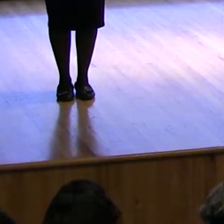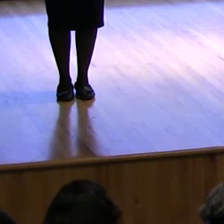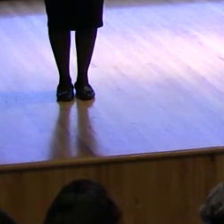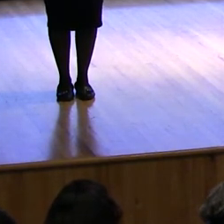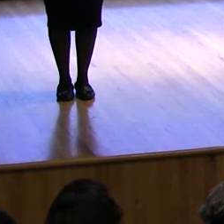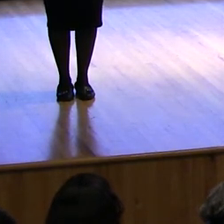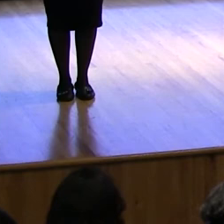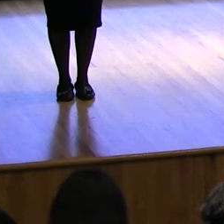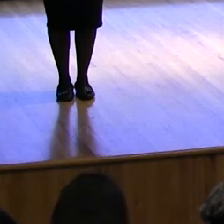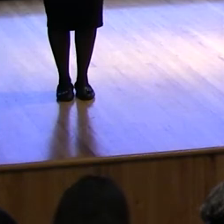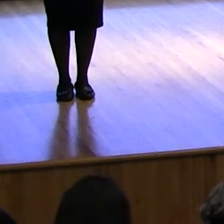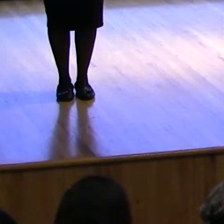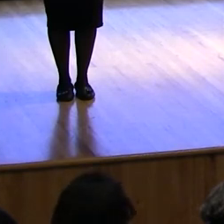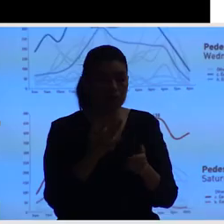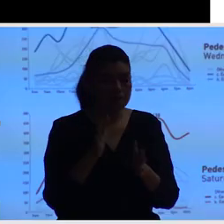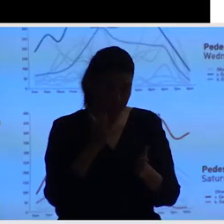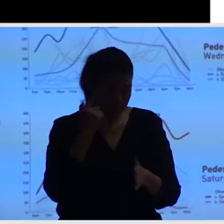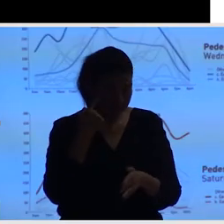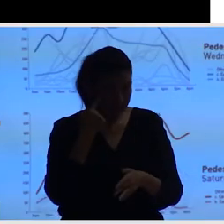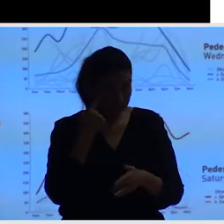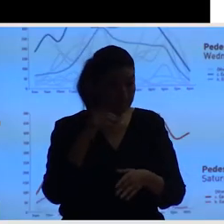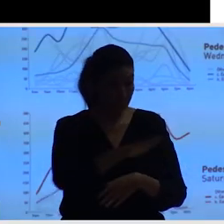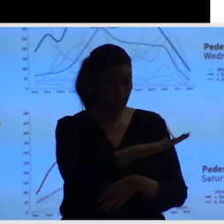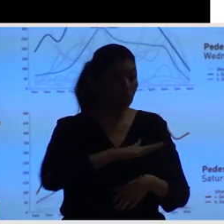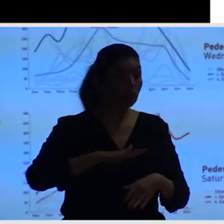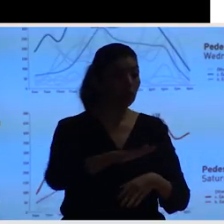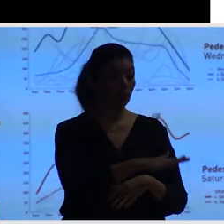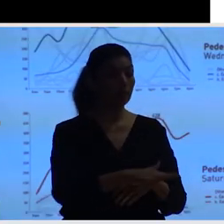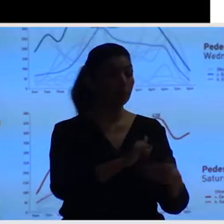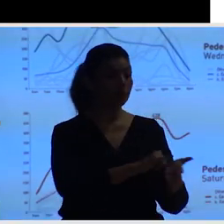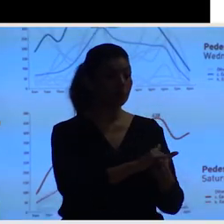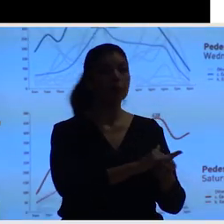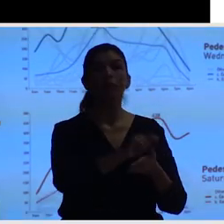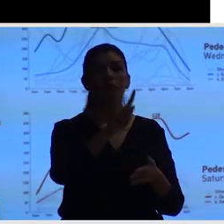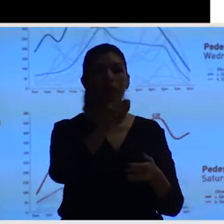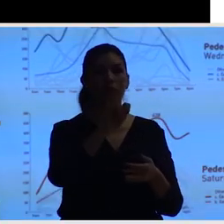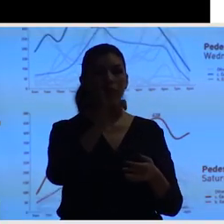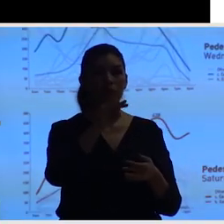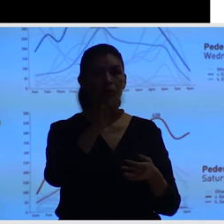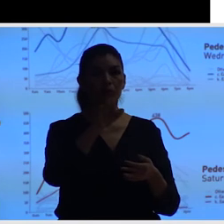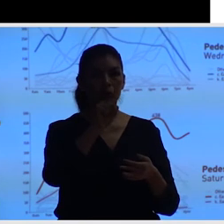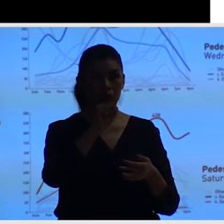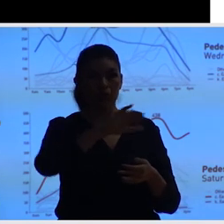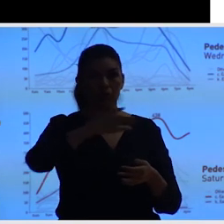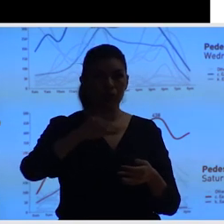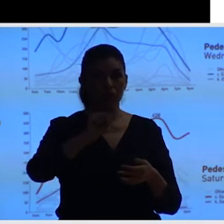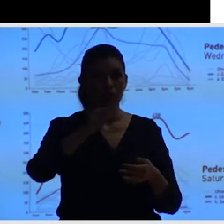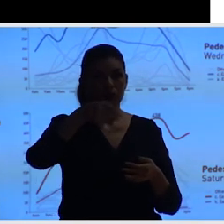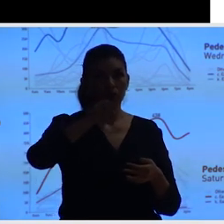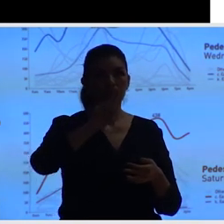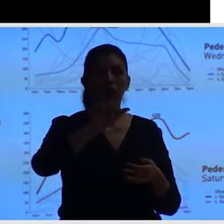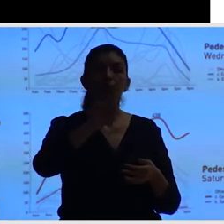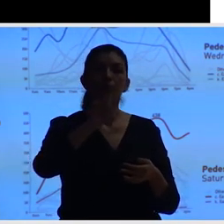funcionaba Times Square, estaba clarísimo que el 90% de las personas que se movían en Times Square eran